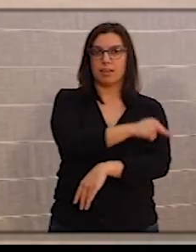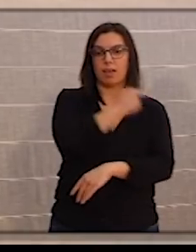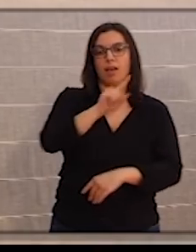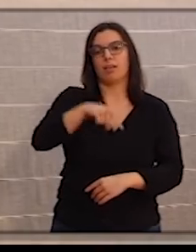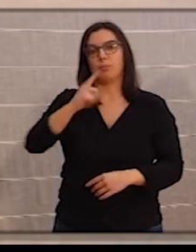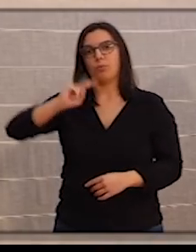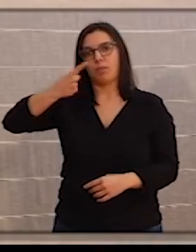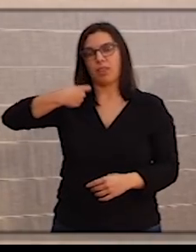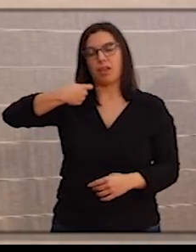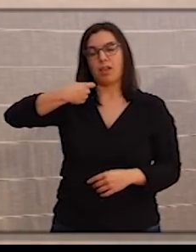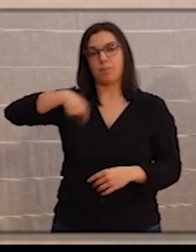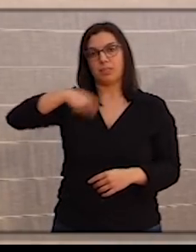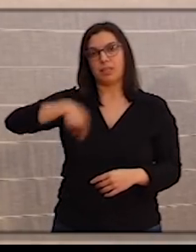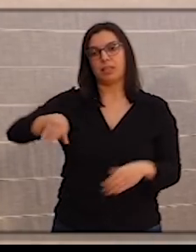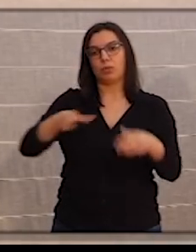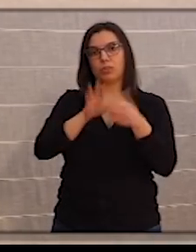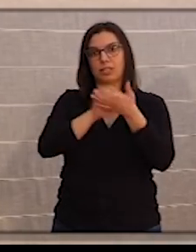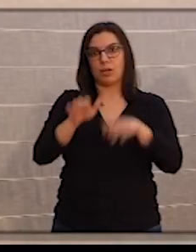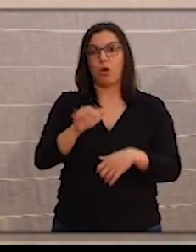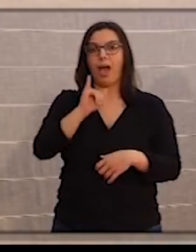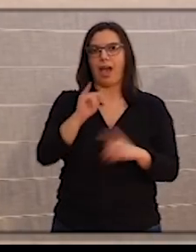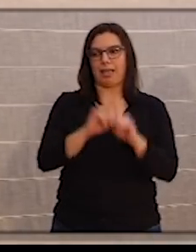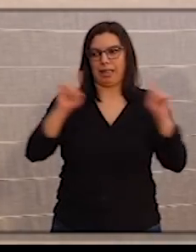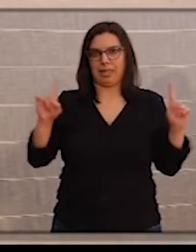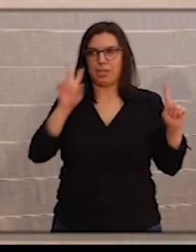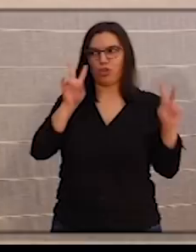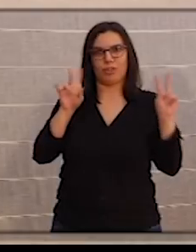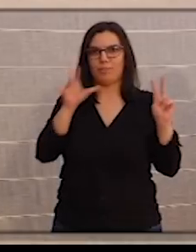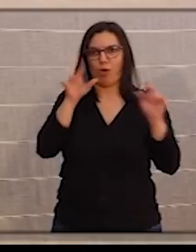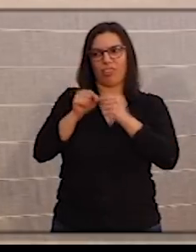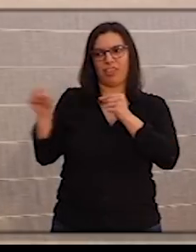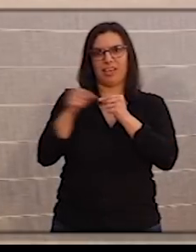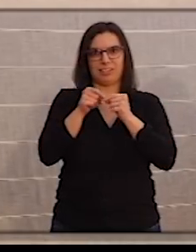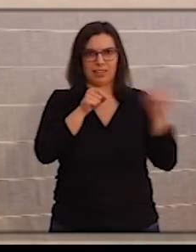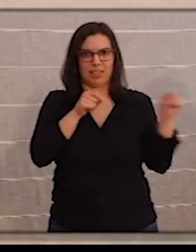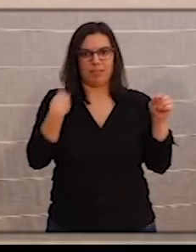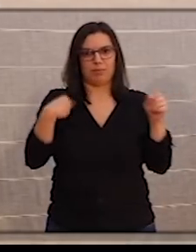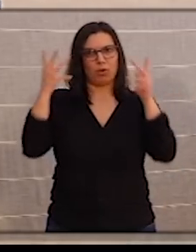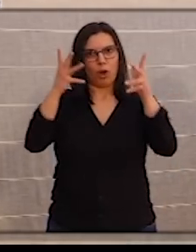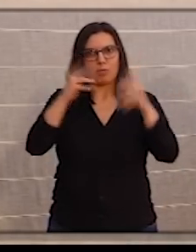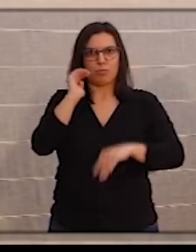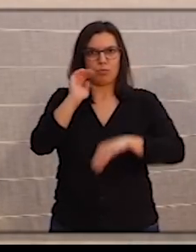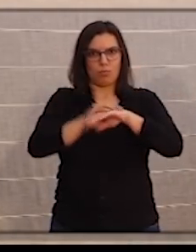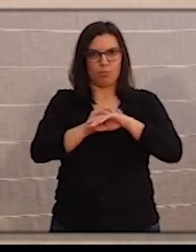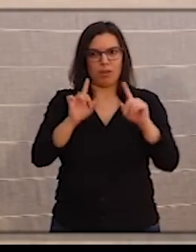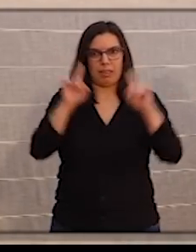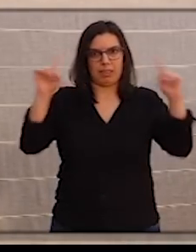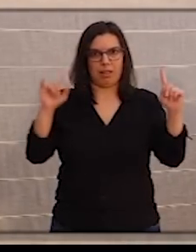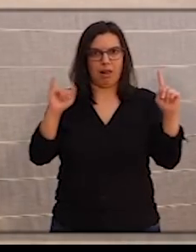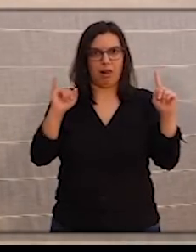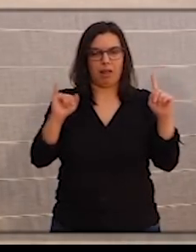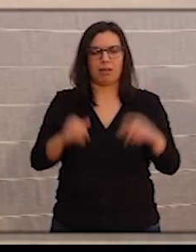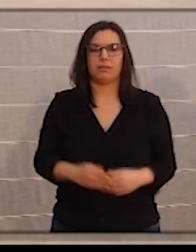vicepresidente de la Junta, que están acompañándome a distancia para cumplir con las recomendaciones de los